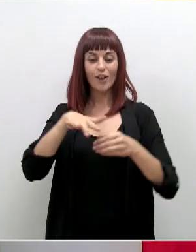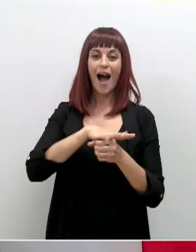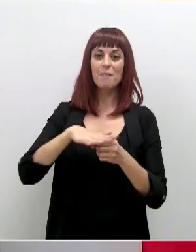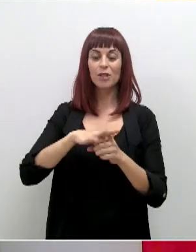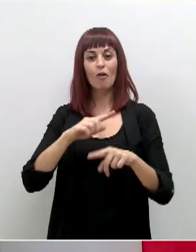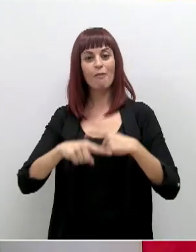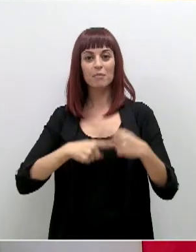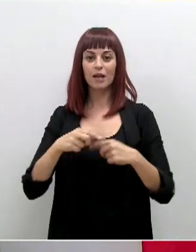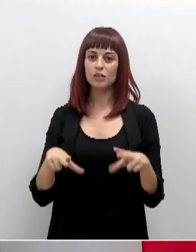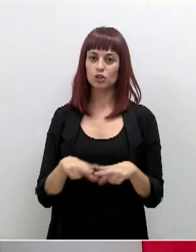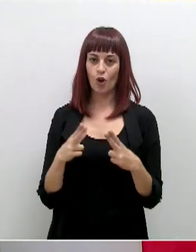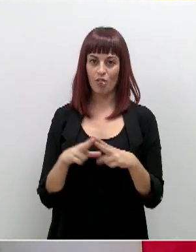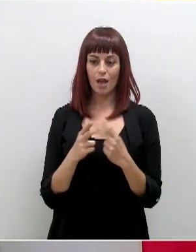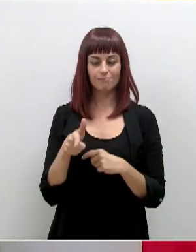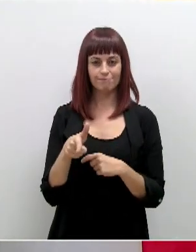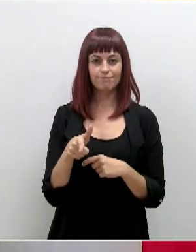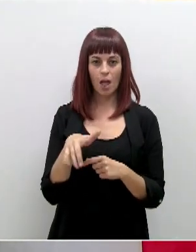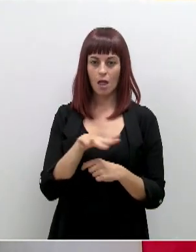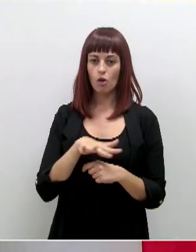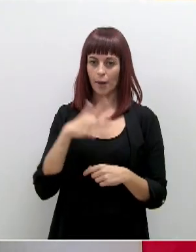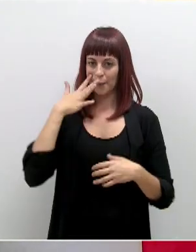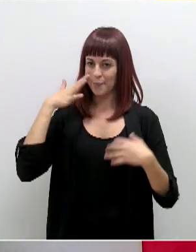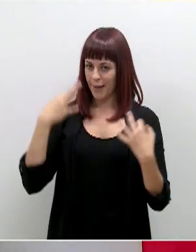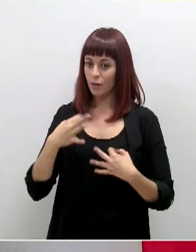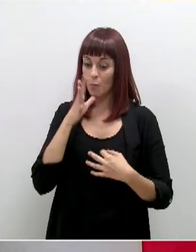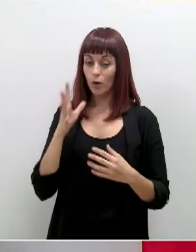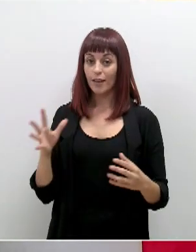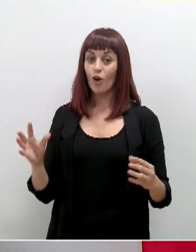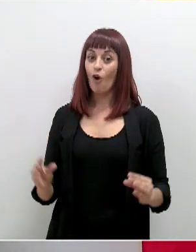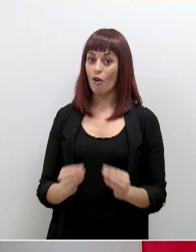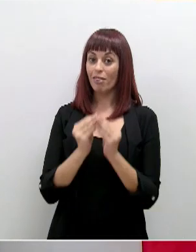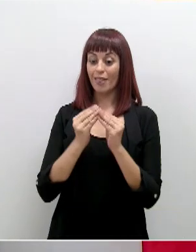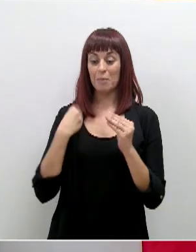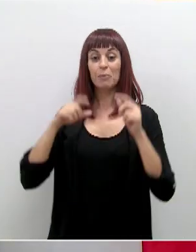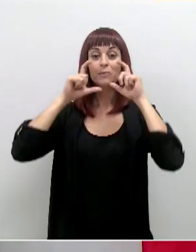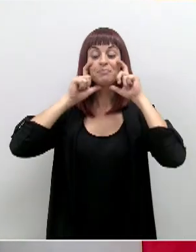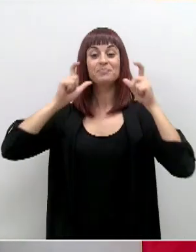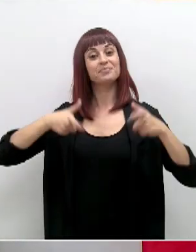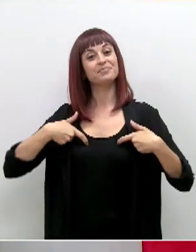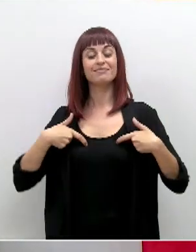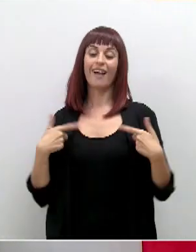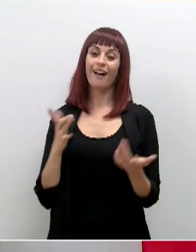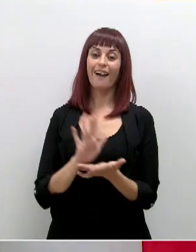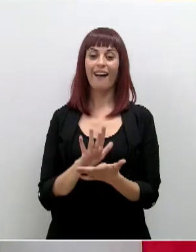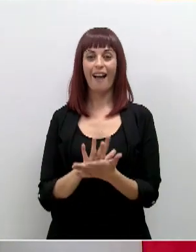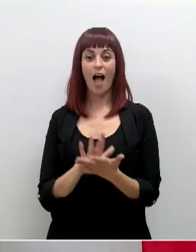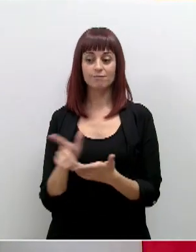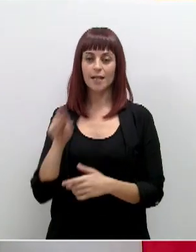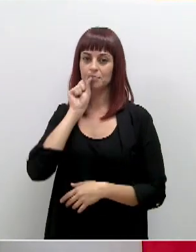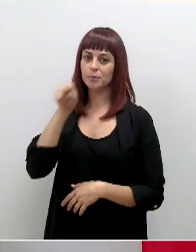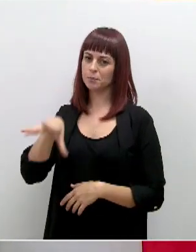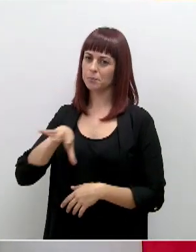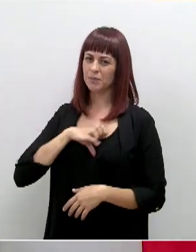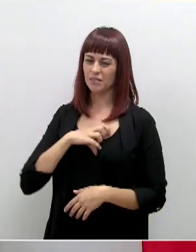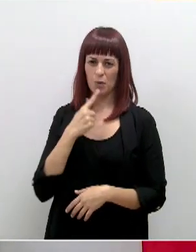familiar y social y que es el punto crítico en el que coincide con la puesta y quita de la mascarilla, de lo que hemos hablado también en